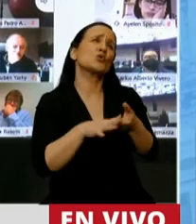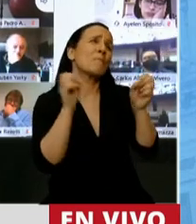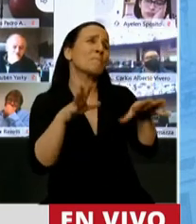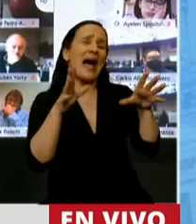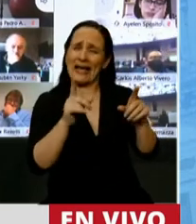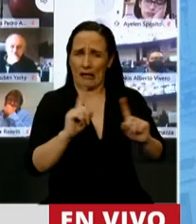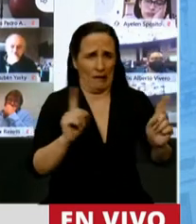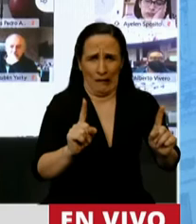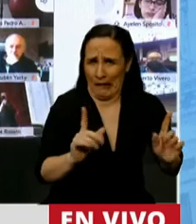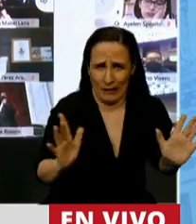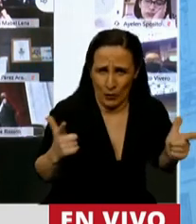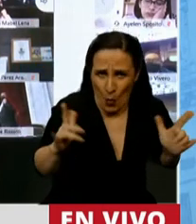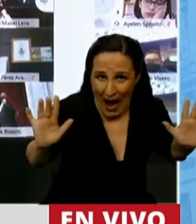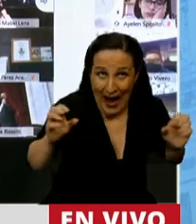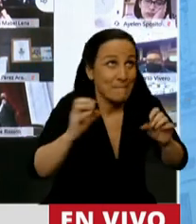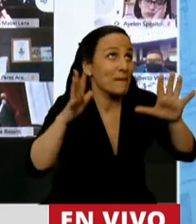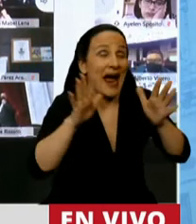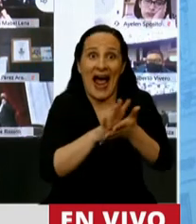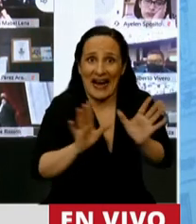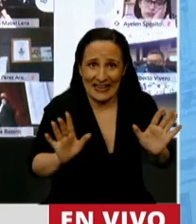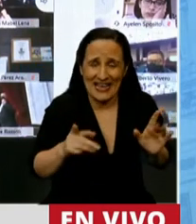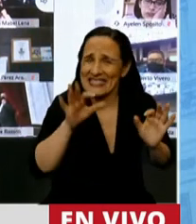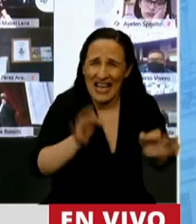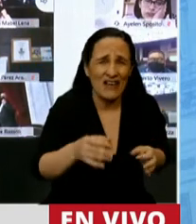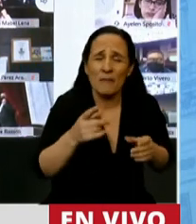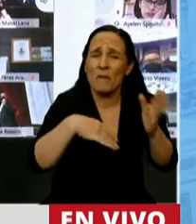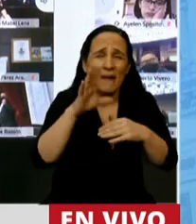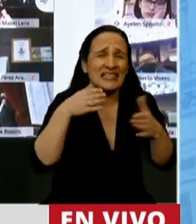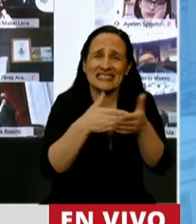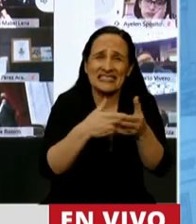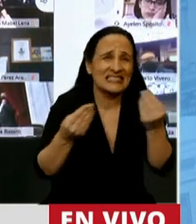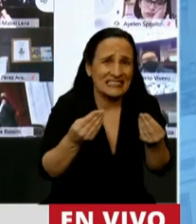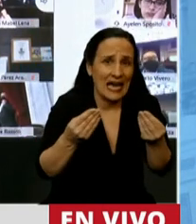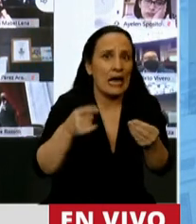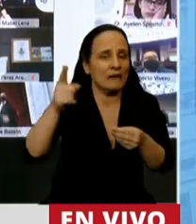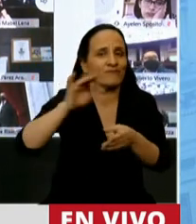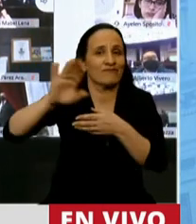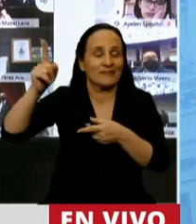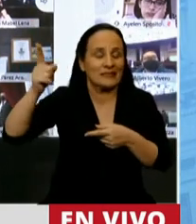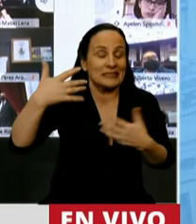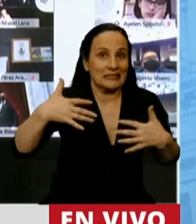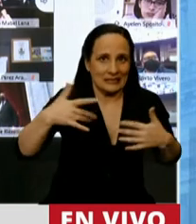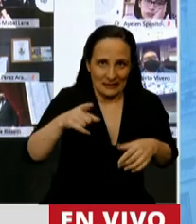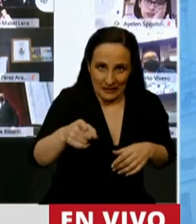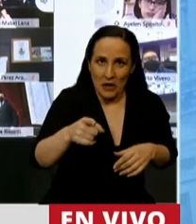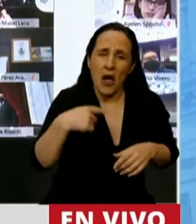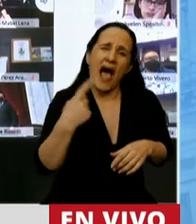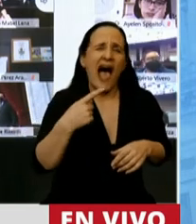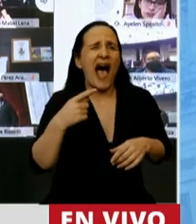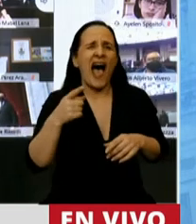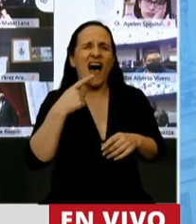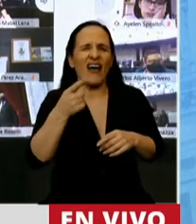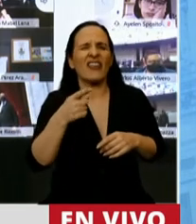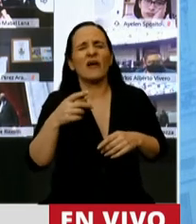los problemas estructurales de nuestro país, entre ellos, el principal a mi juicio es el de la restricción externa. No creemos en el pensamiento mágico de los